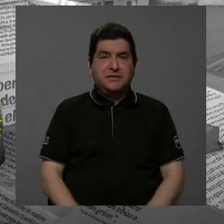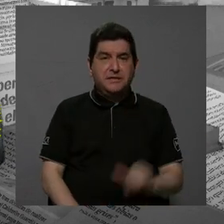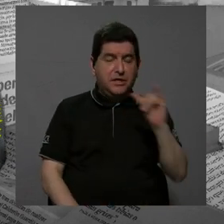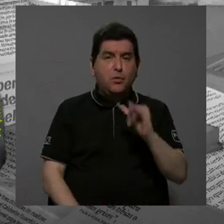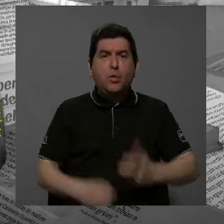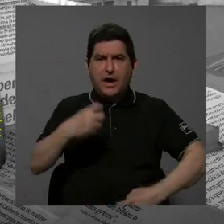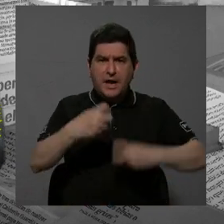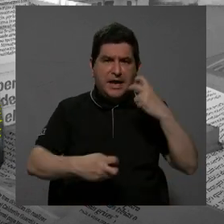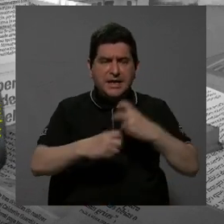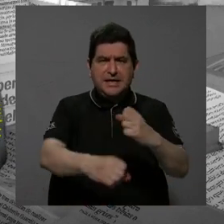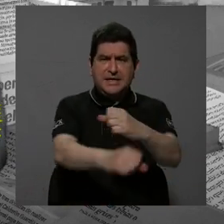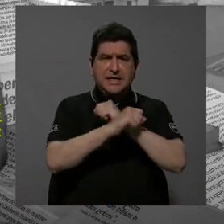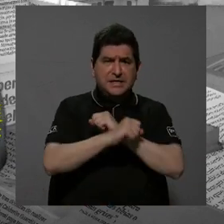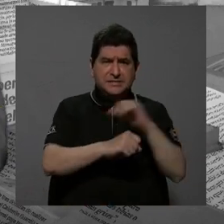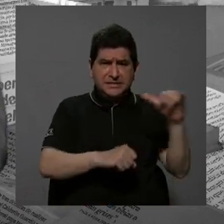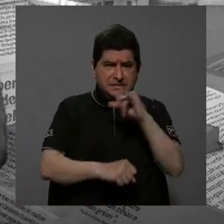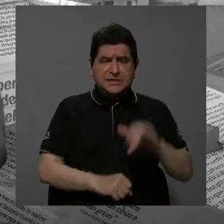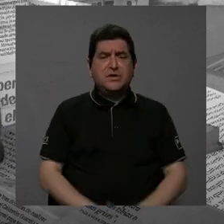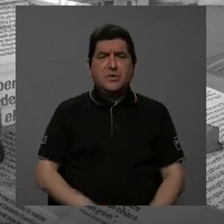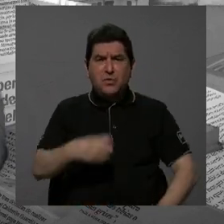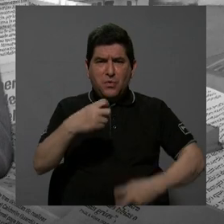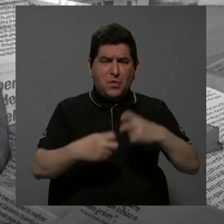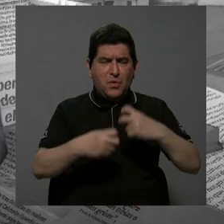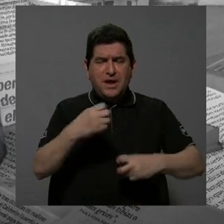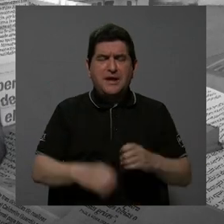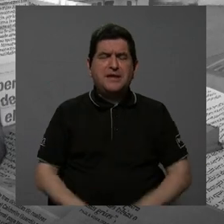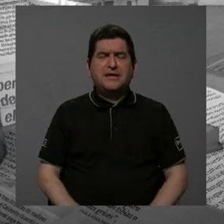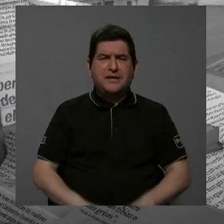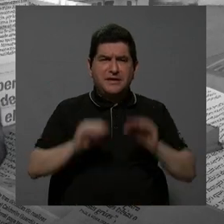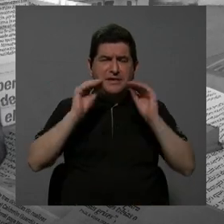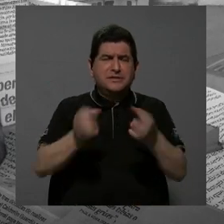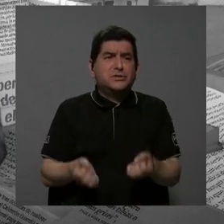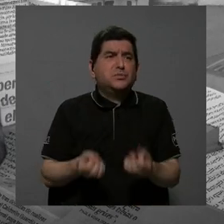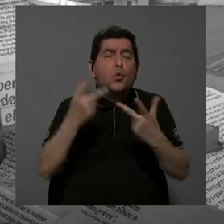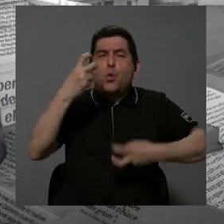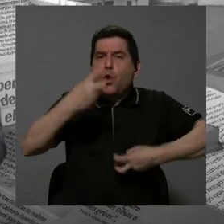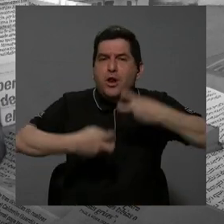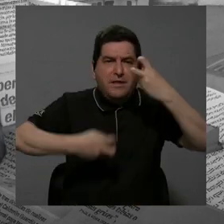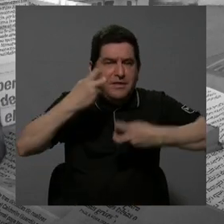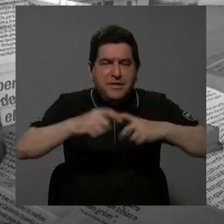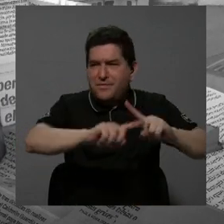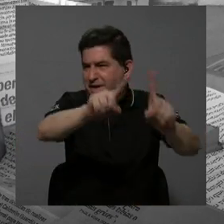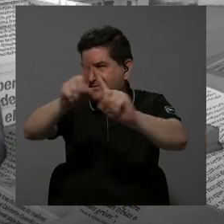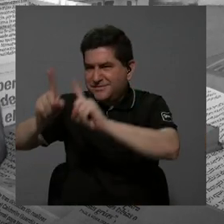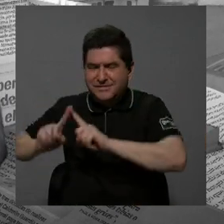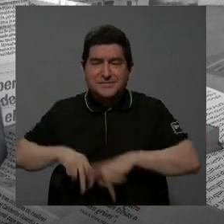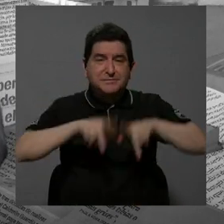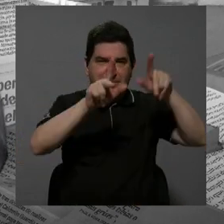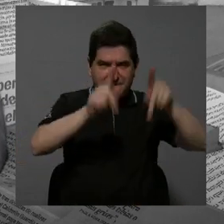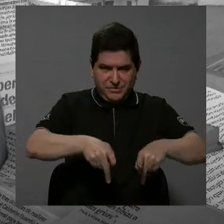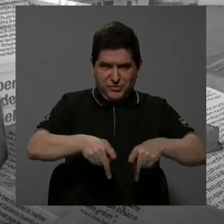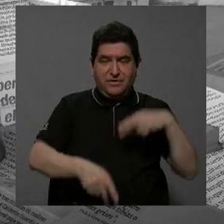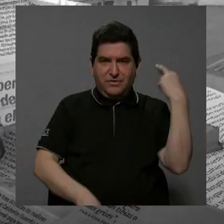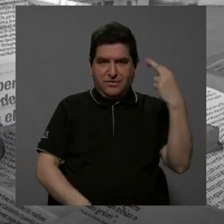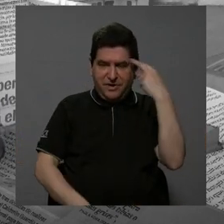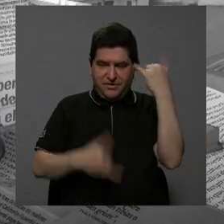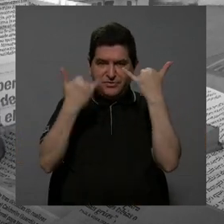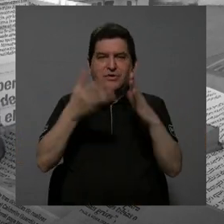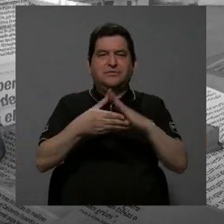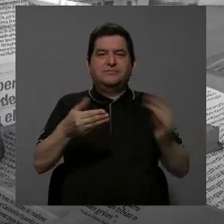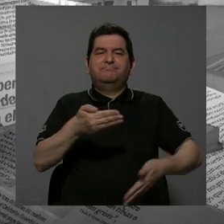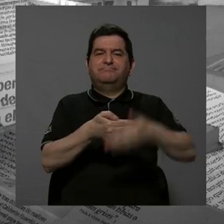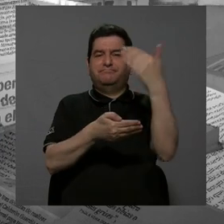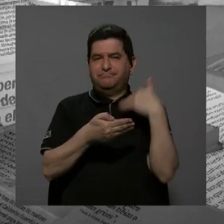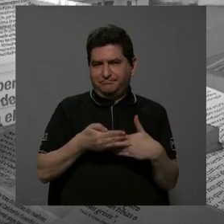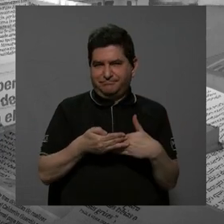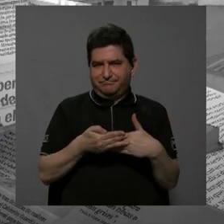seguridad que genera víctimas, también la crisis educativa genera enormes problemas en las personas por las razones que ya comentamos